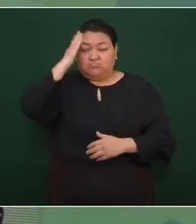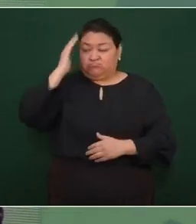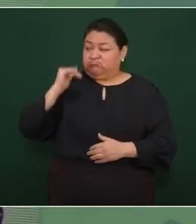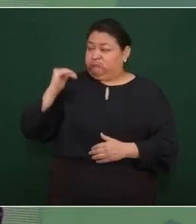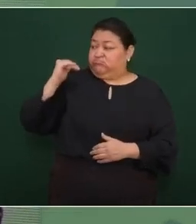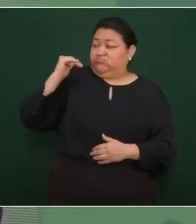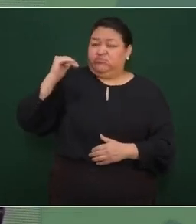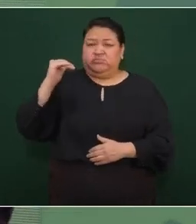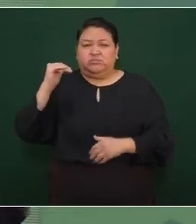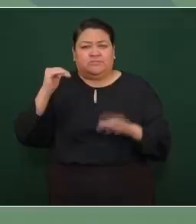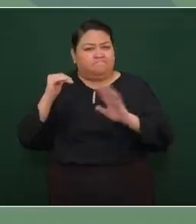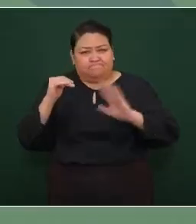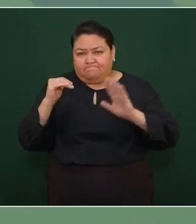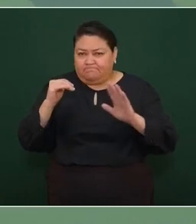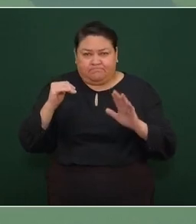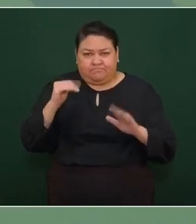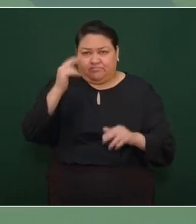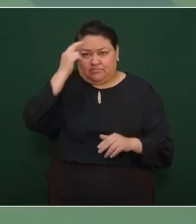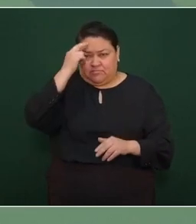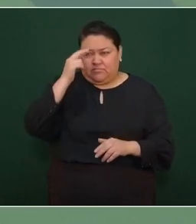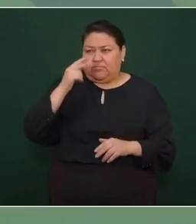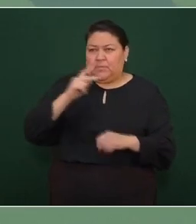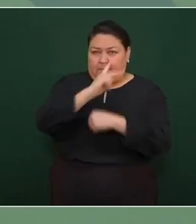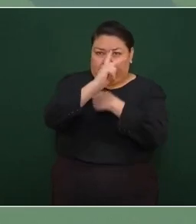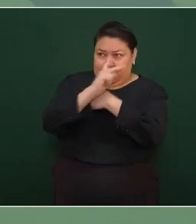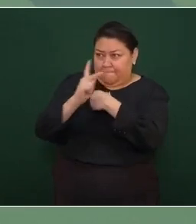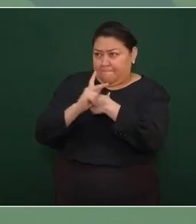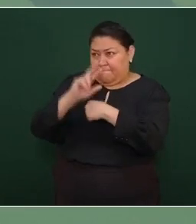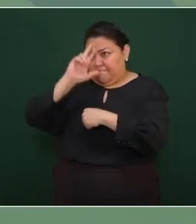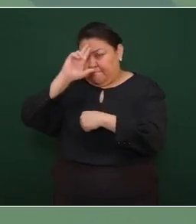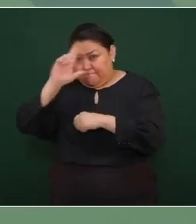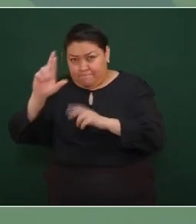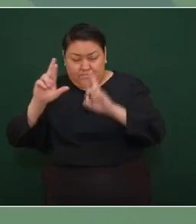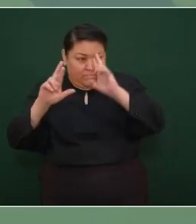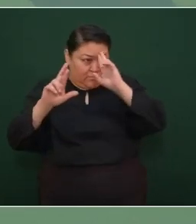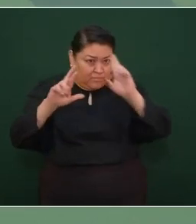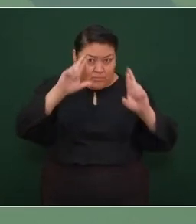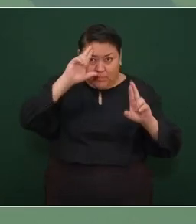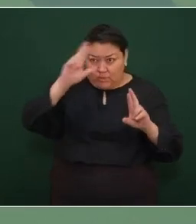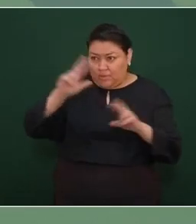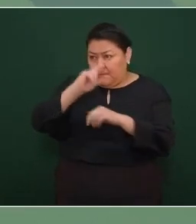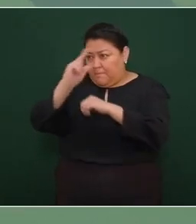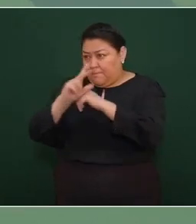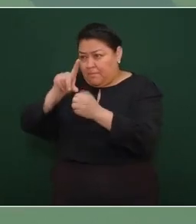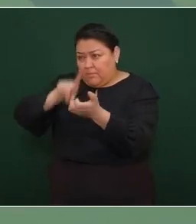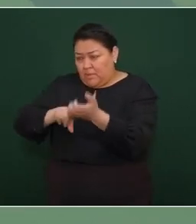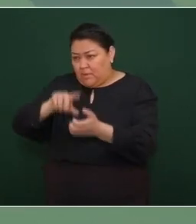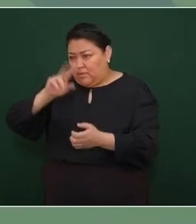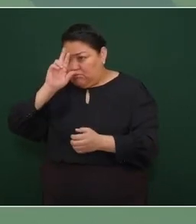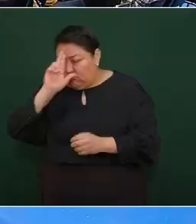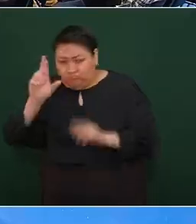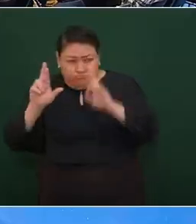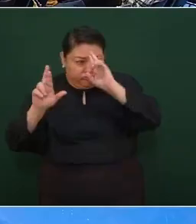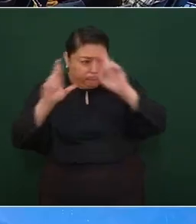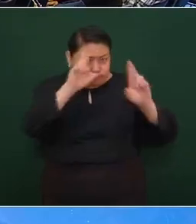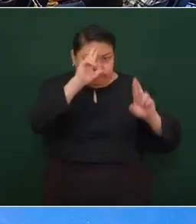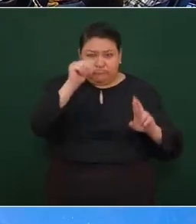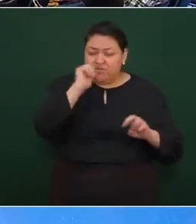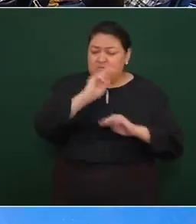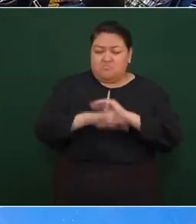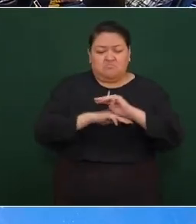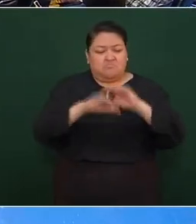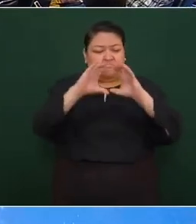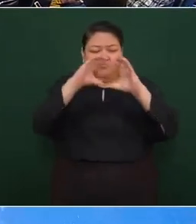que se respeten las independencias, las soberanías de todos los países del